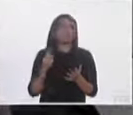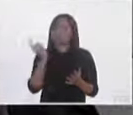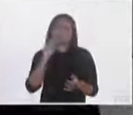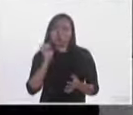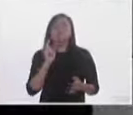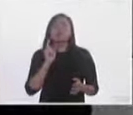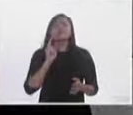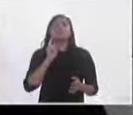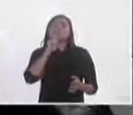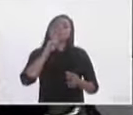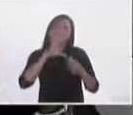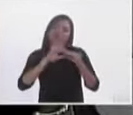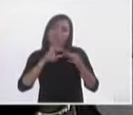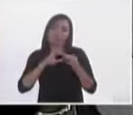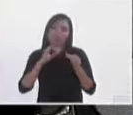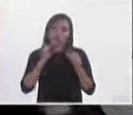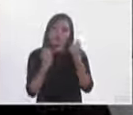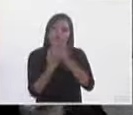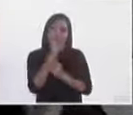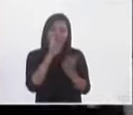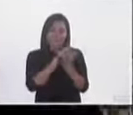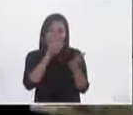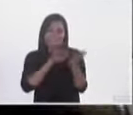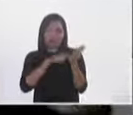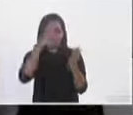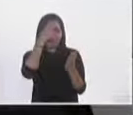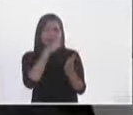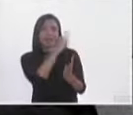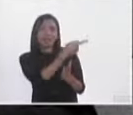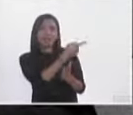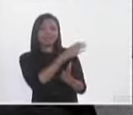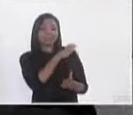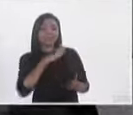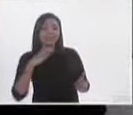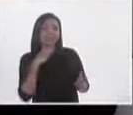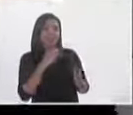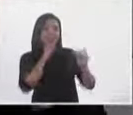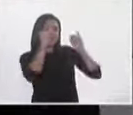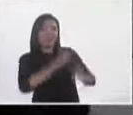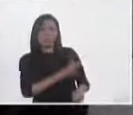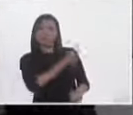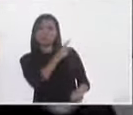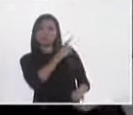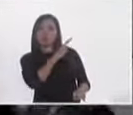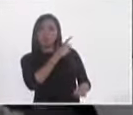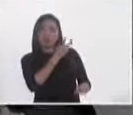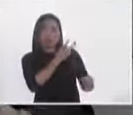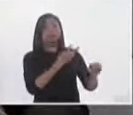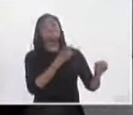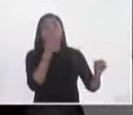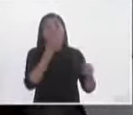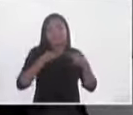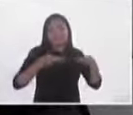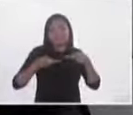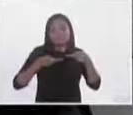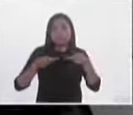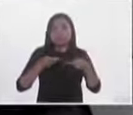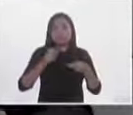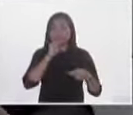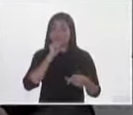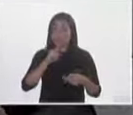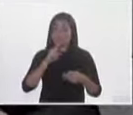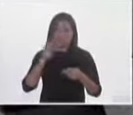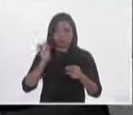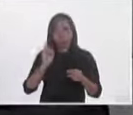El asunto es que primero hicimos la reforma constitucional para efecto darle entrada a las candidaturas independientes. Recordarás que esta no es una graciosa concesión de los partidos